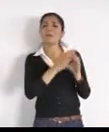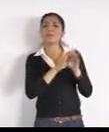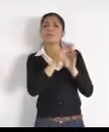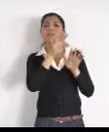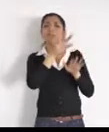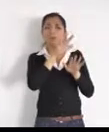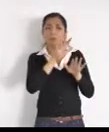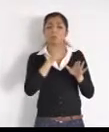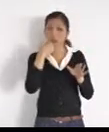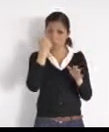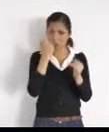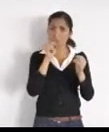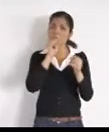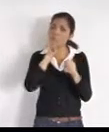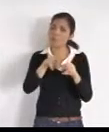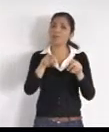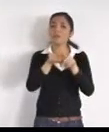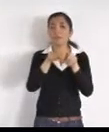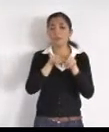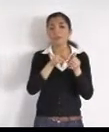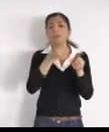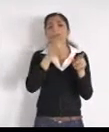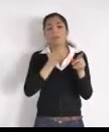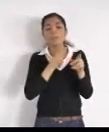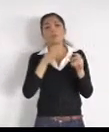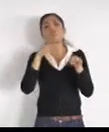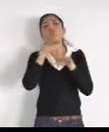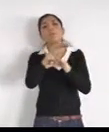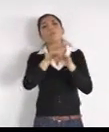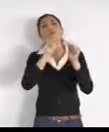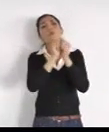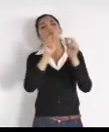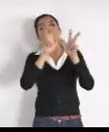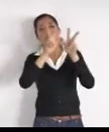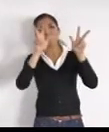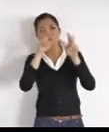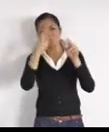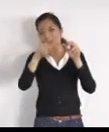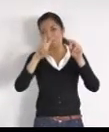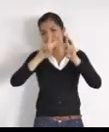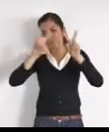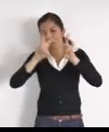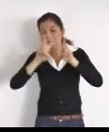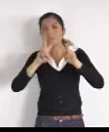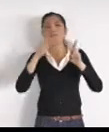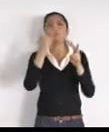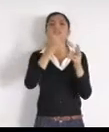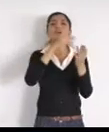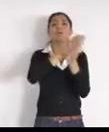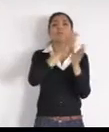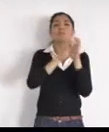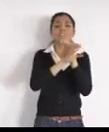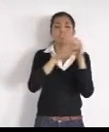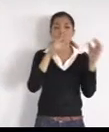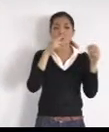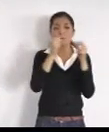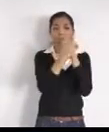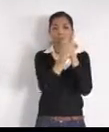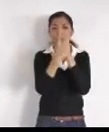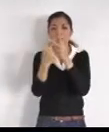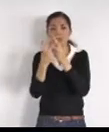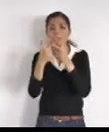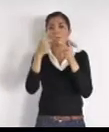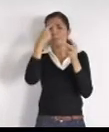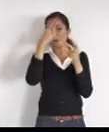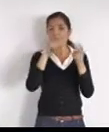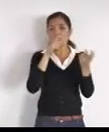y con nuestra dirección, de espacios públicos, en donde hacemos, programas de recuperación, y limpieza, y los vecinos, se involucran, a mantener el cuidado,